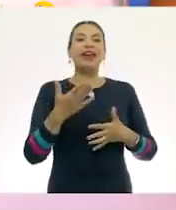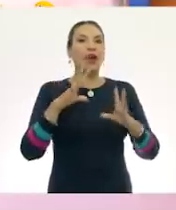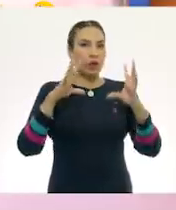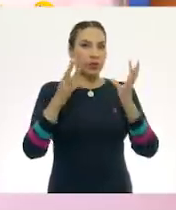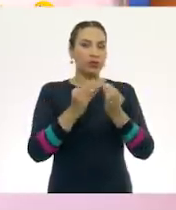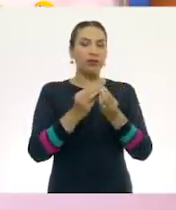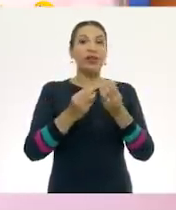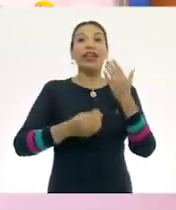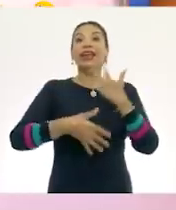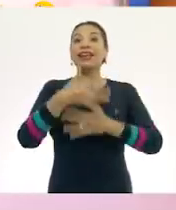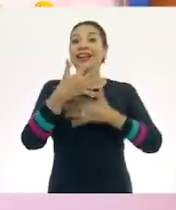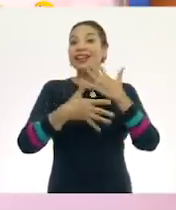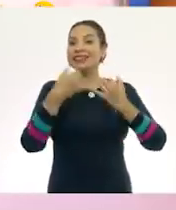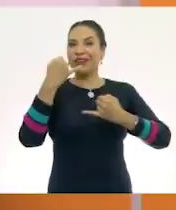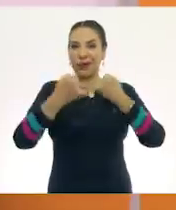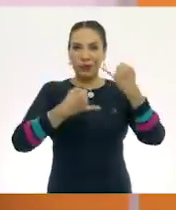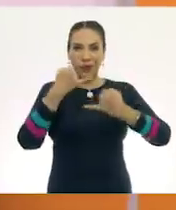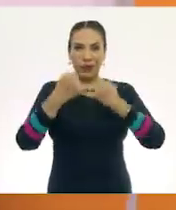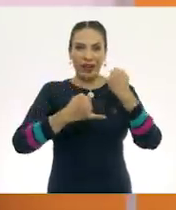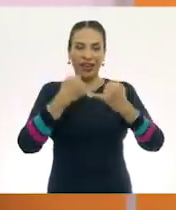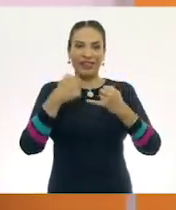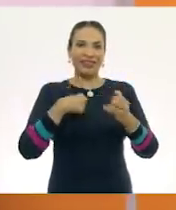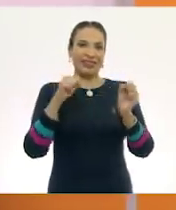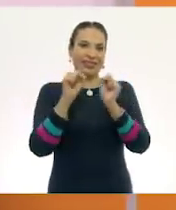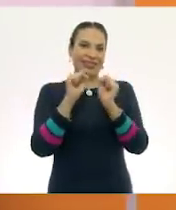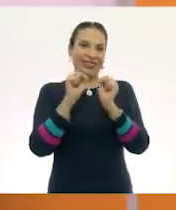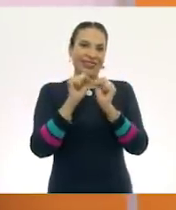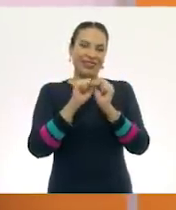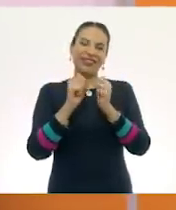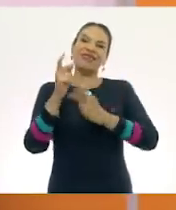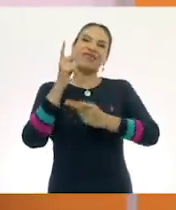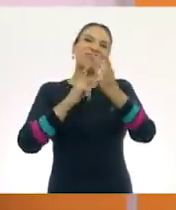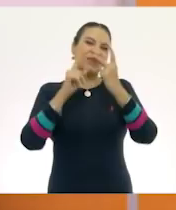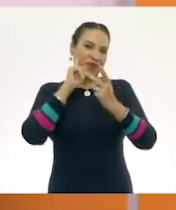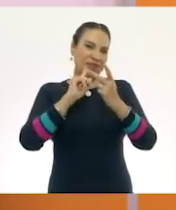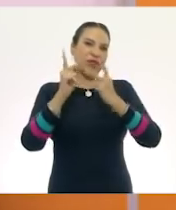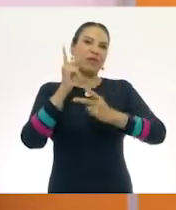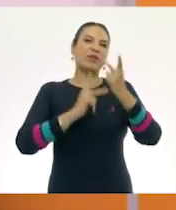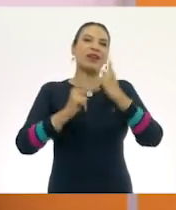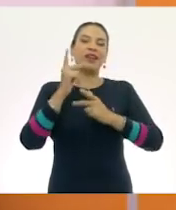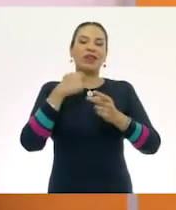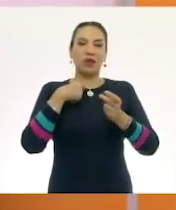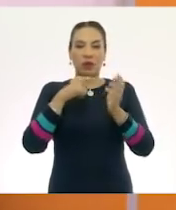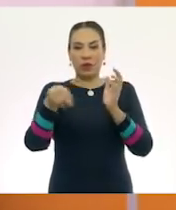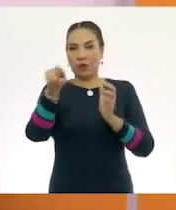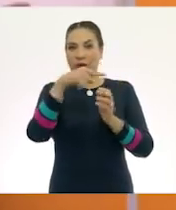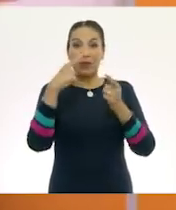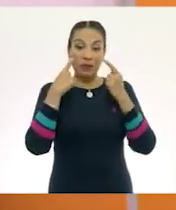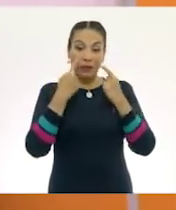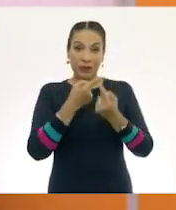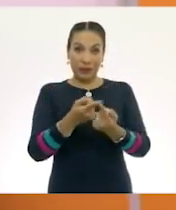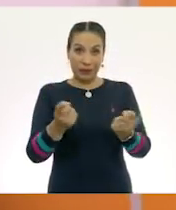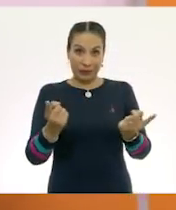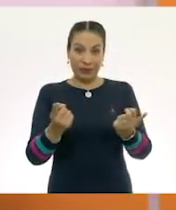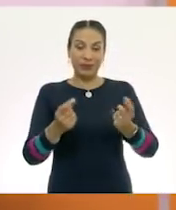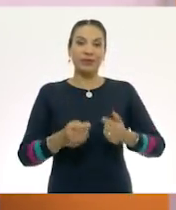son quince juguetes de mi sobrina que me los prestó para que yo se los pudiera mostrar a todos ustedes.